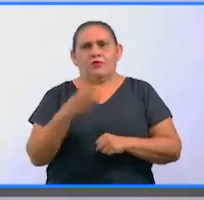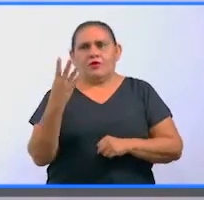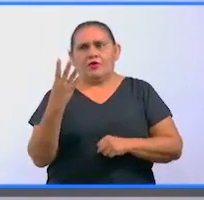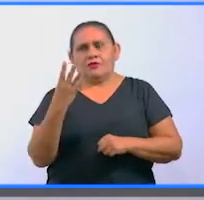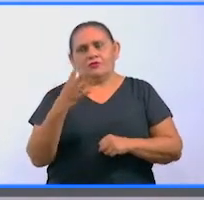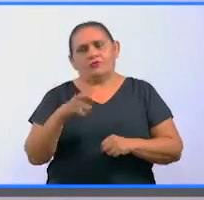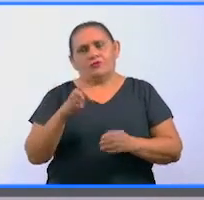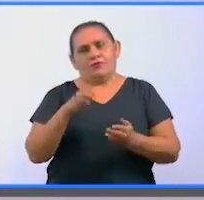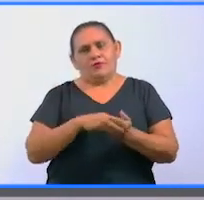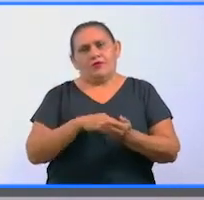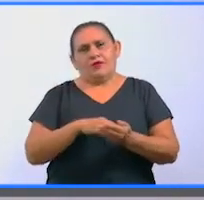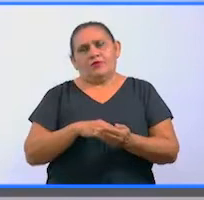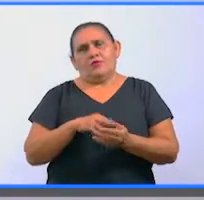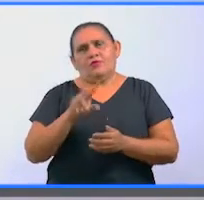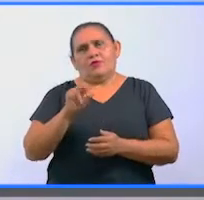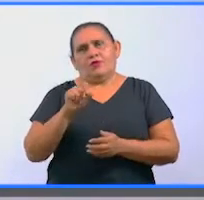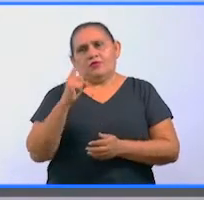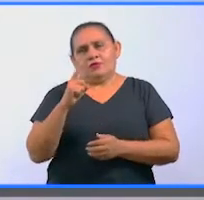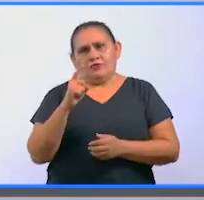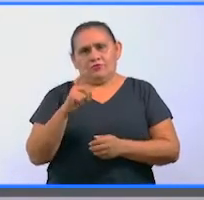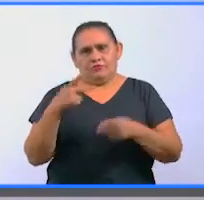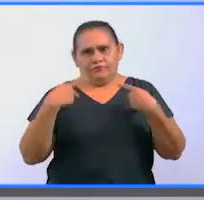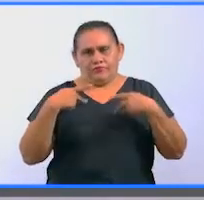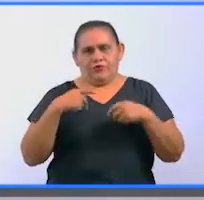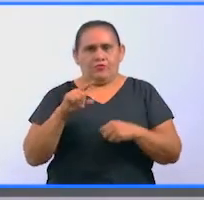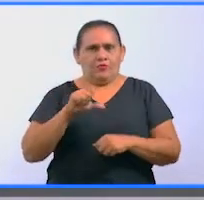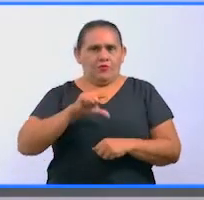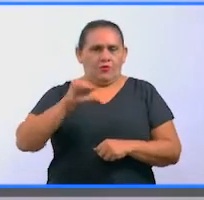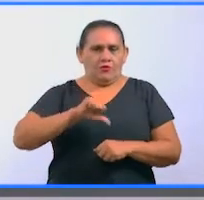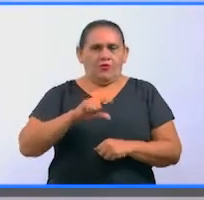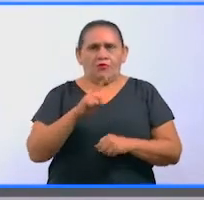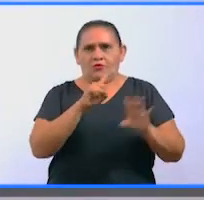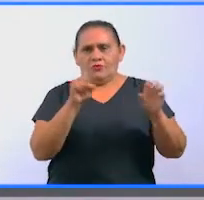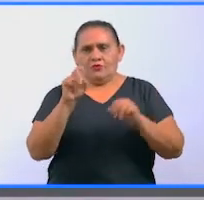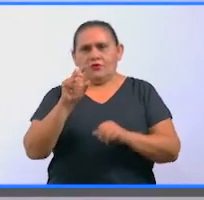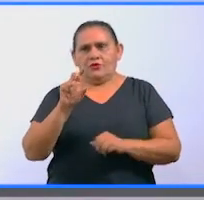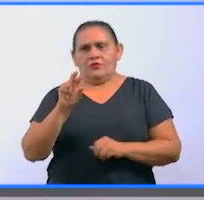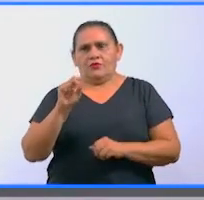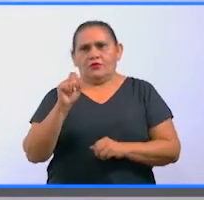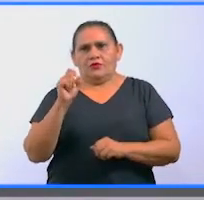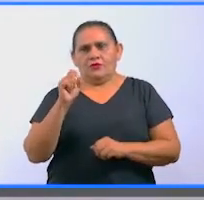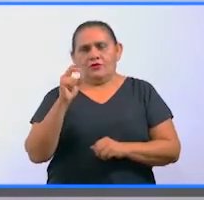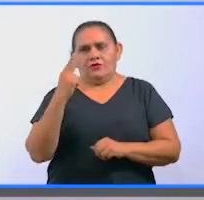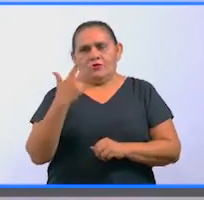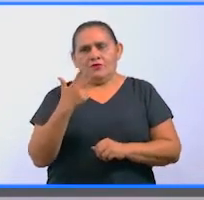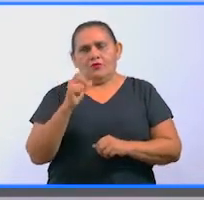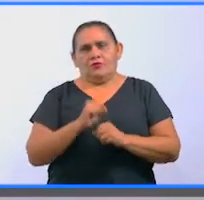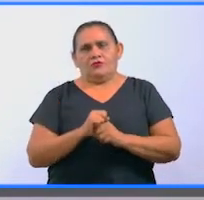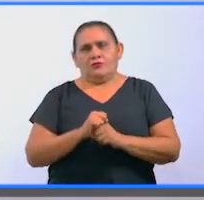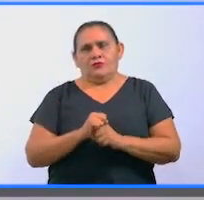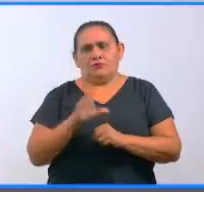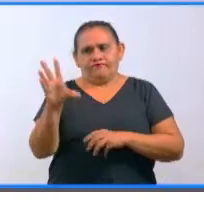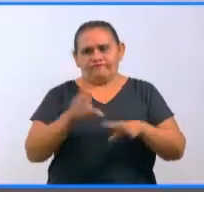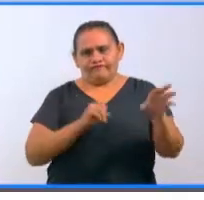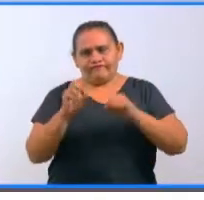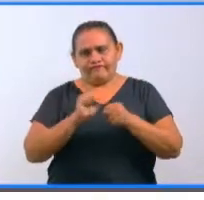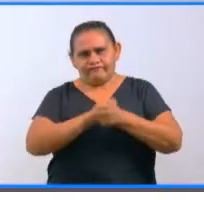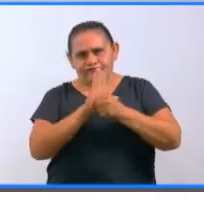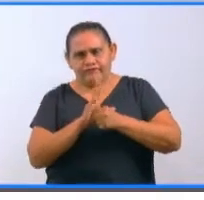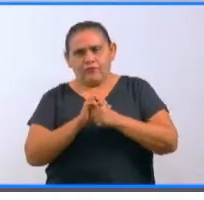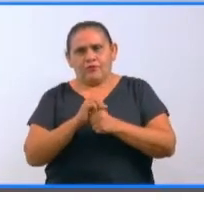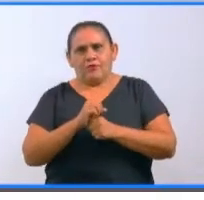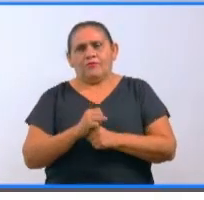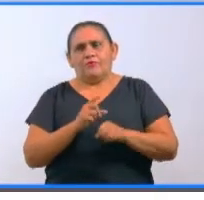,041 casos. Hoy se detectaron 188 nuevos contagios de coronavirus. 115